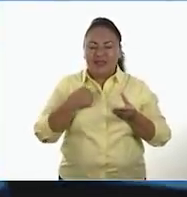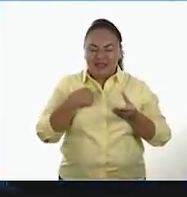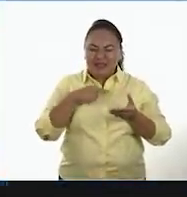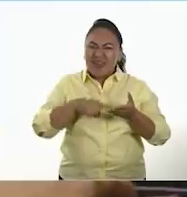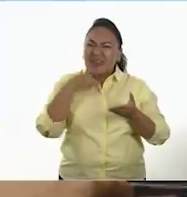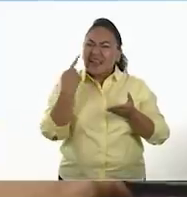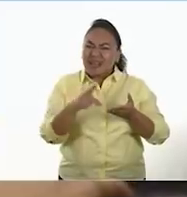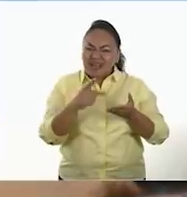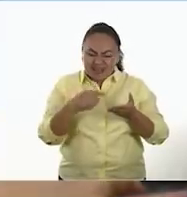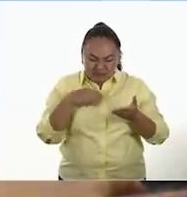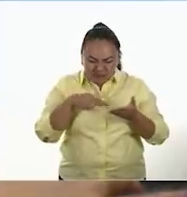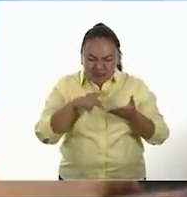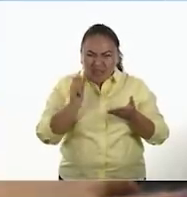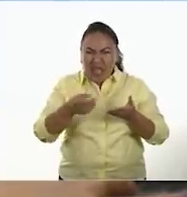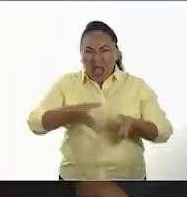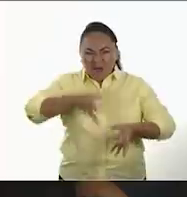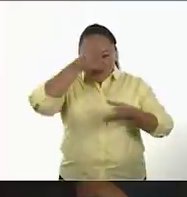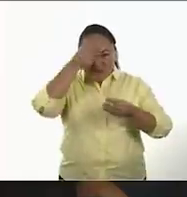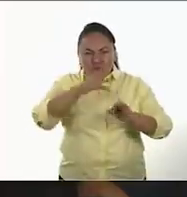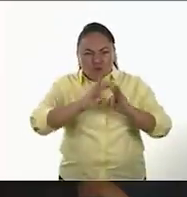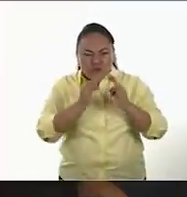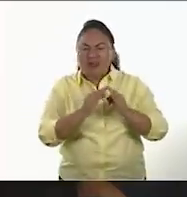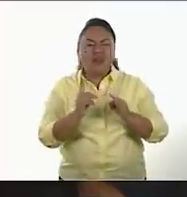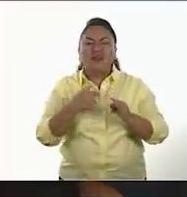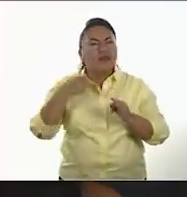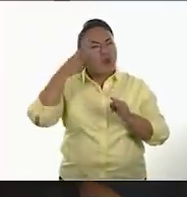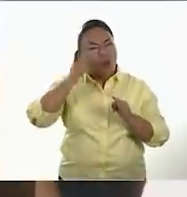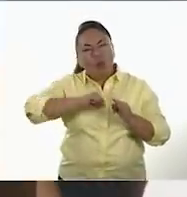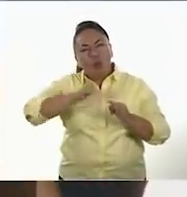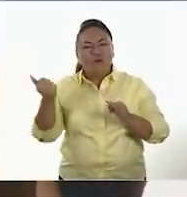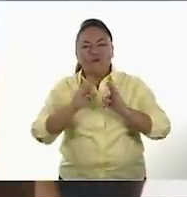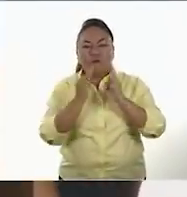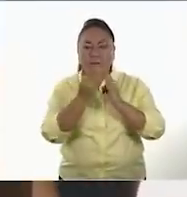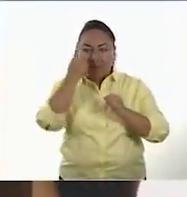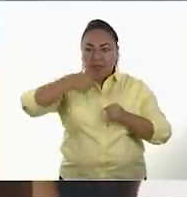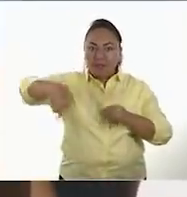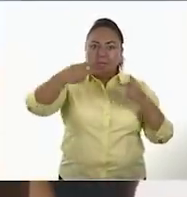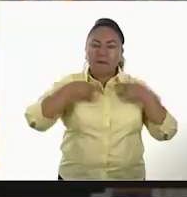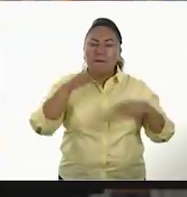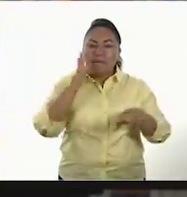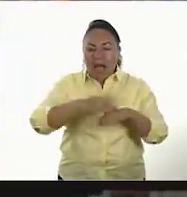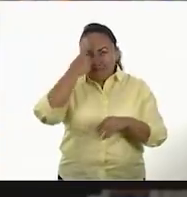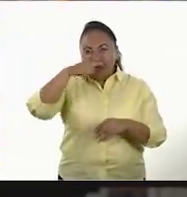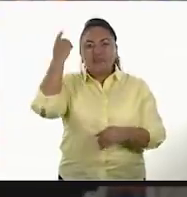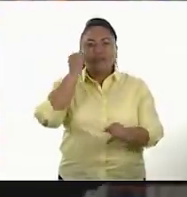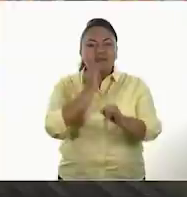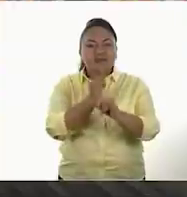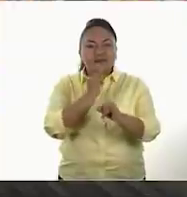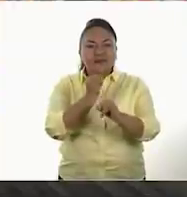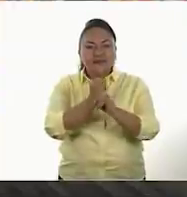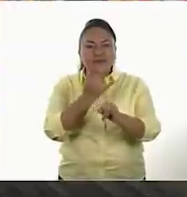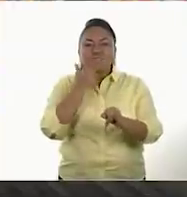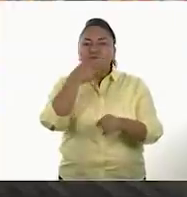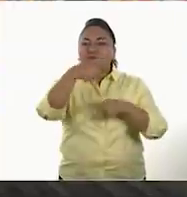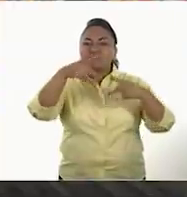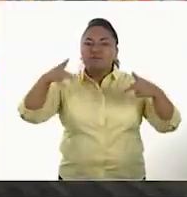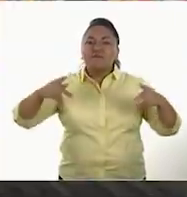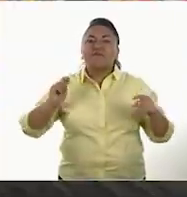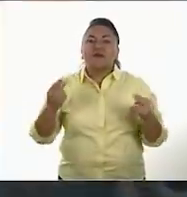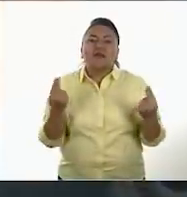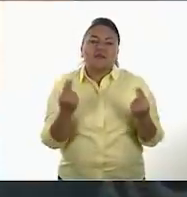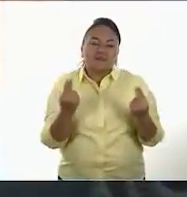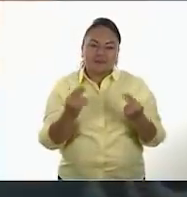su lenguaje, me di a la tarea de encontrar nuevos caminos para que los usuarios naveguen más fácil y de acuerdo a sus necesidades